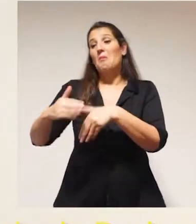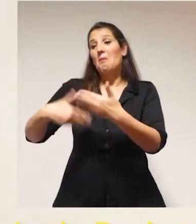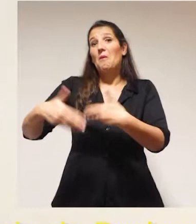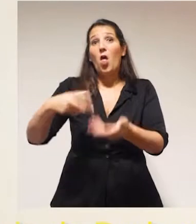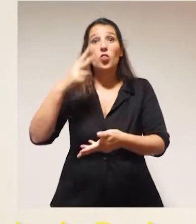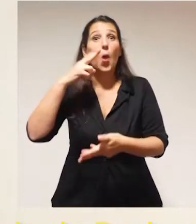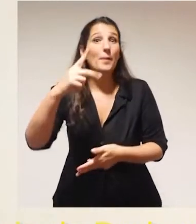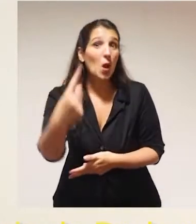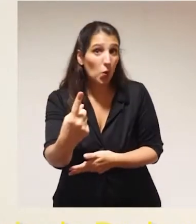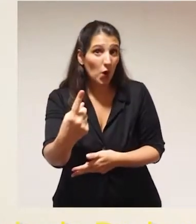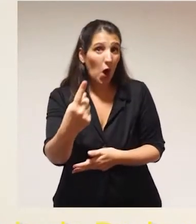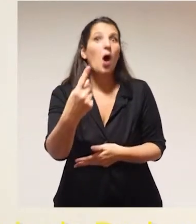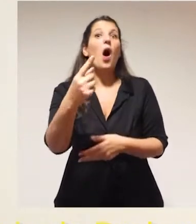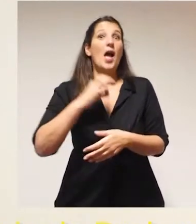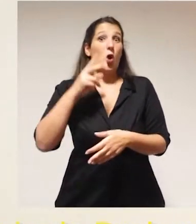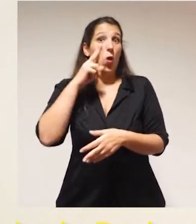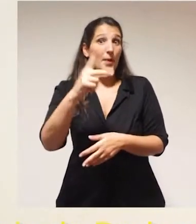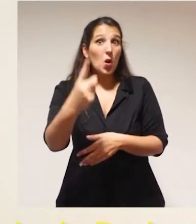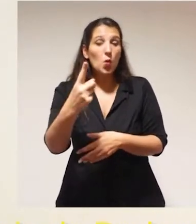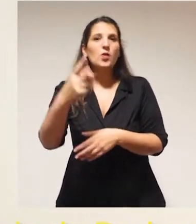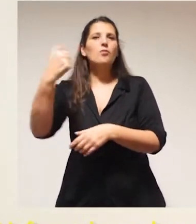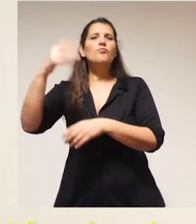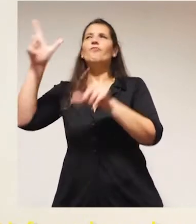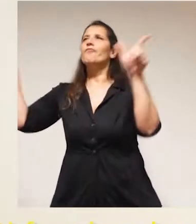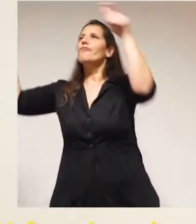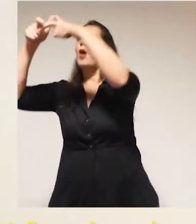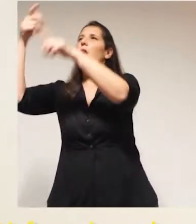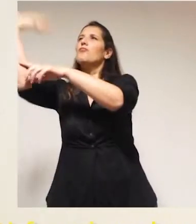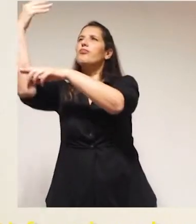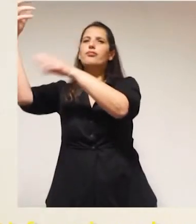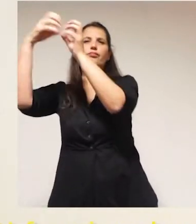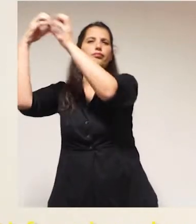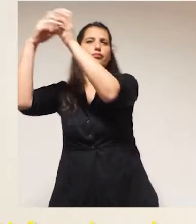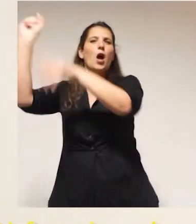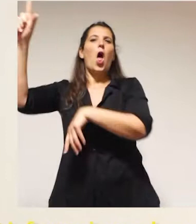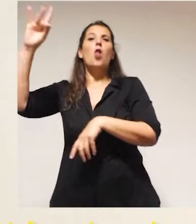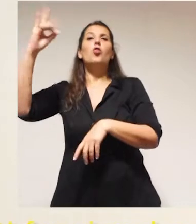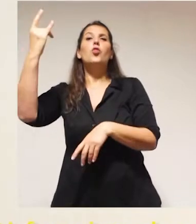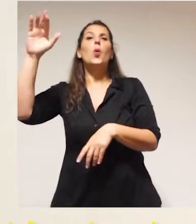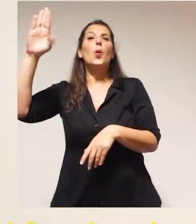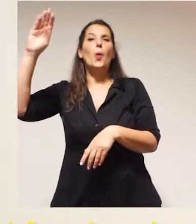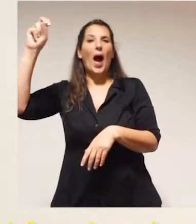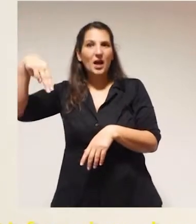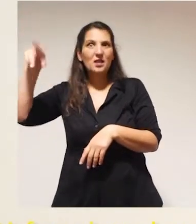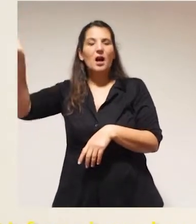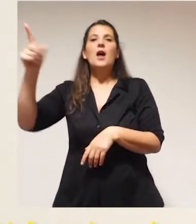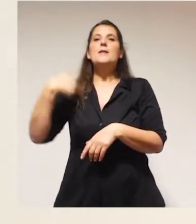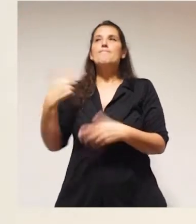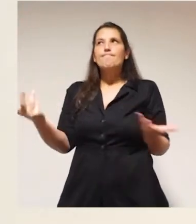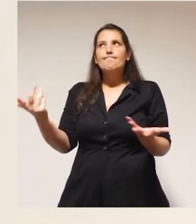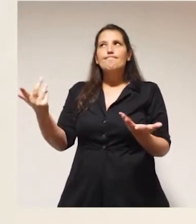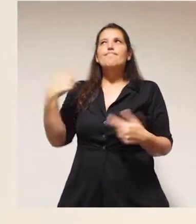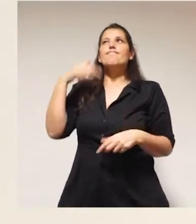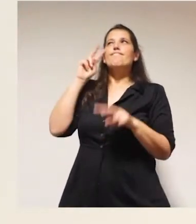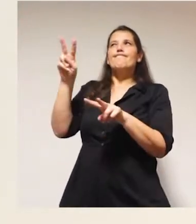2001 de la conferencia de Durban, las actividades, la forma en la que INADI funcionaba,